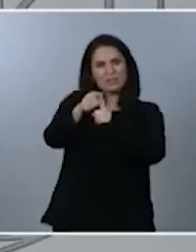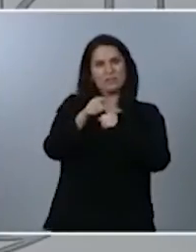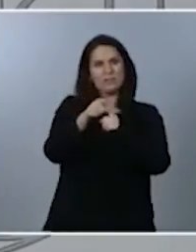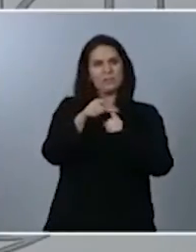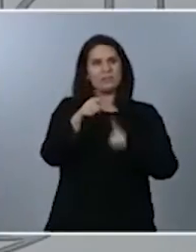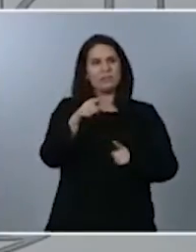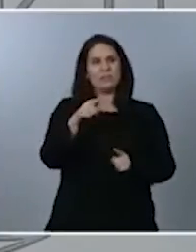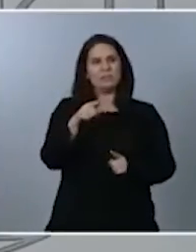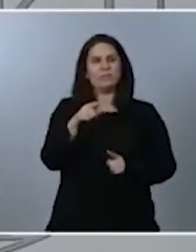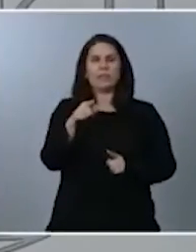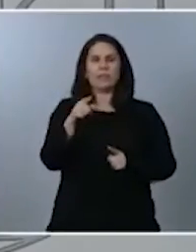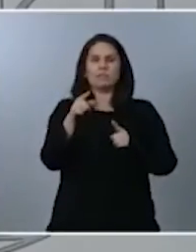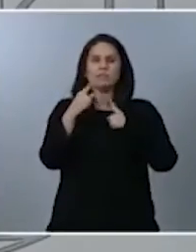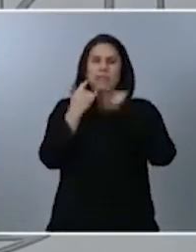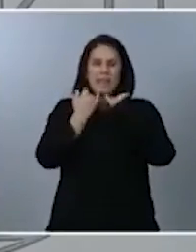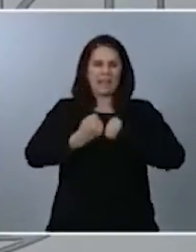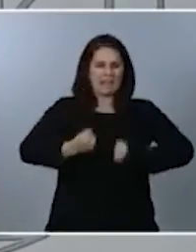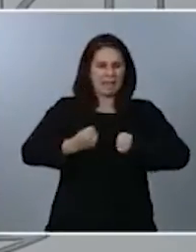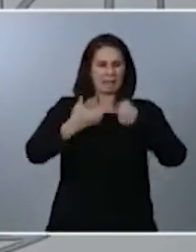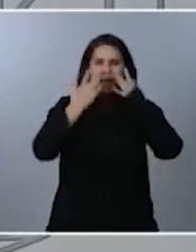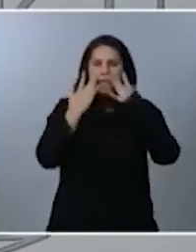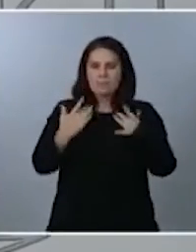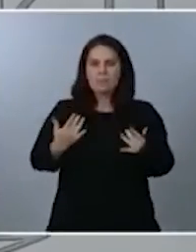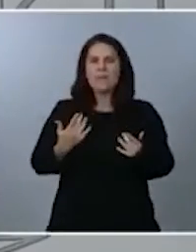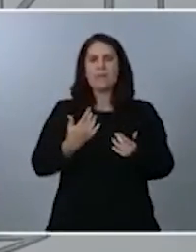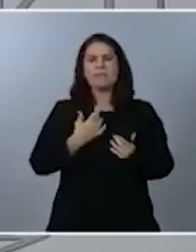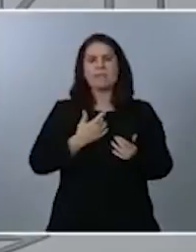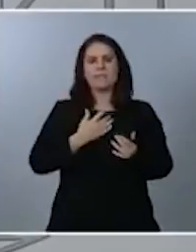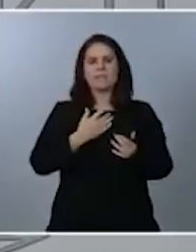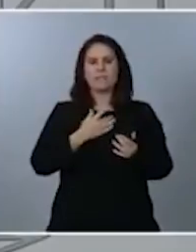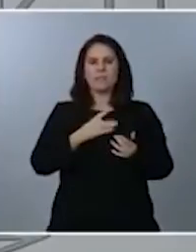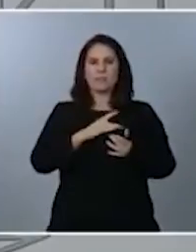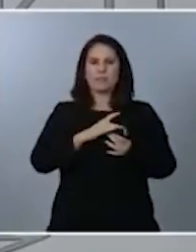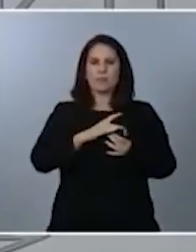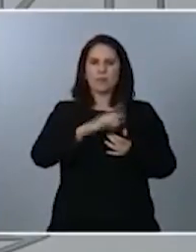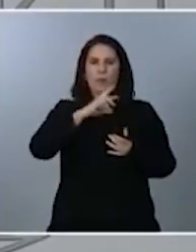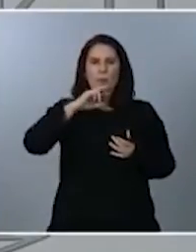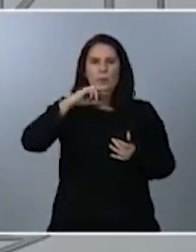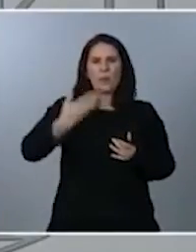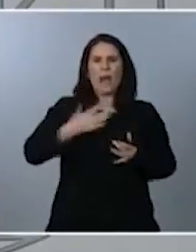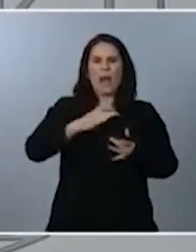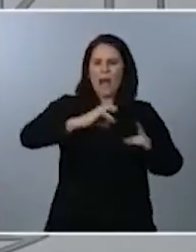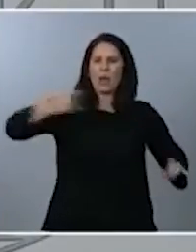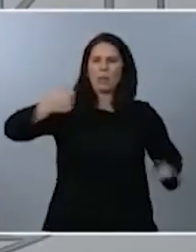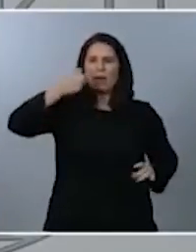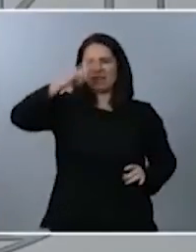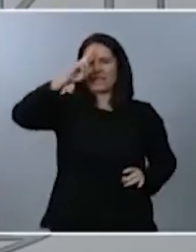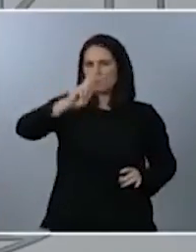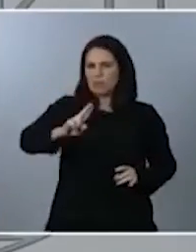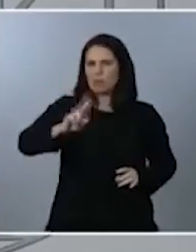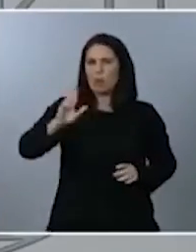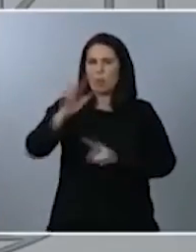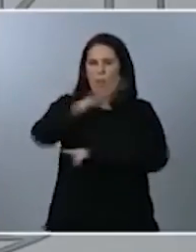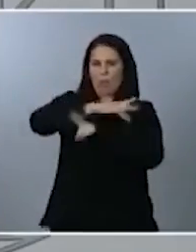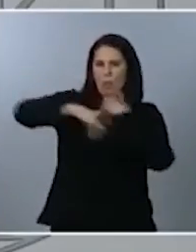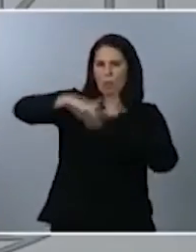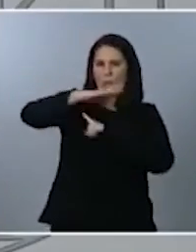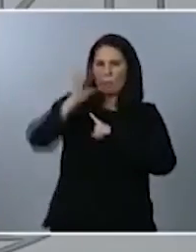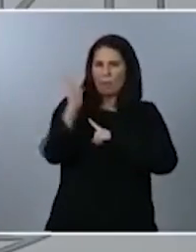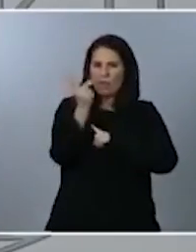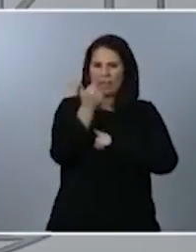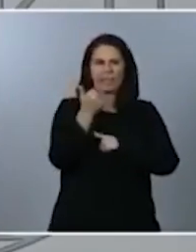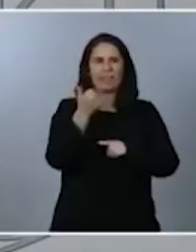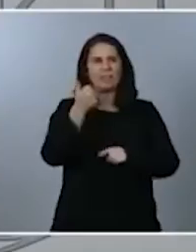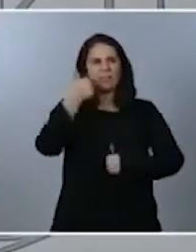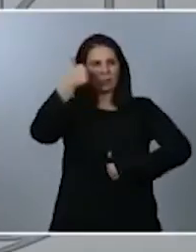limpias, cambios de nuestra cadena de valor para que sean cadenas de valor más respetuosas con el medioambiente, para que sean más competitivas a través de